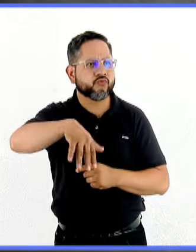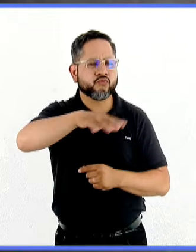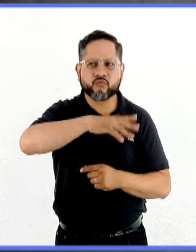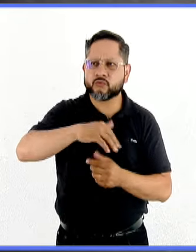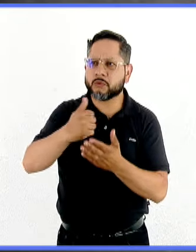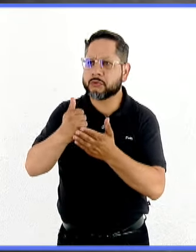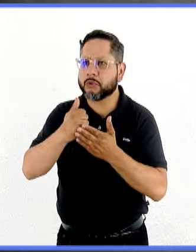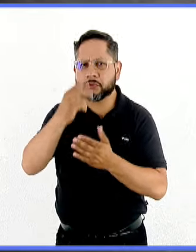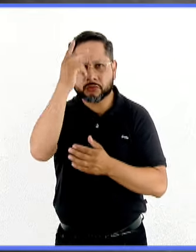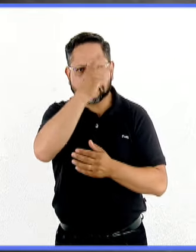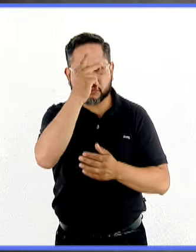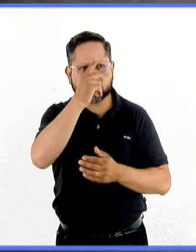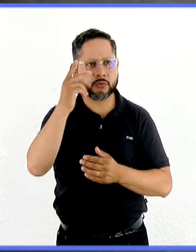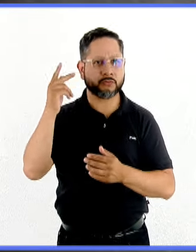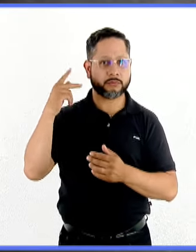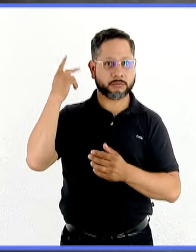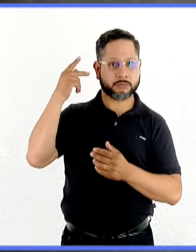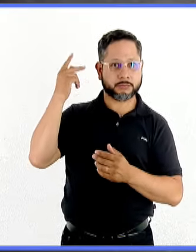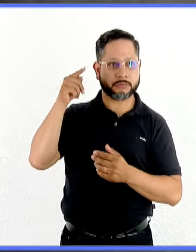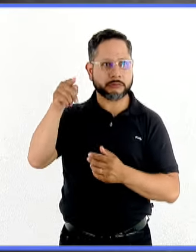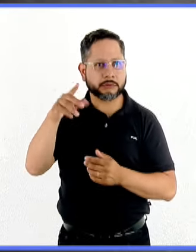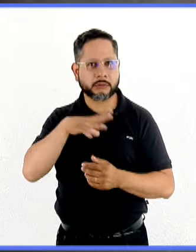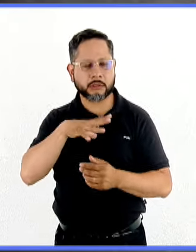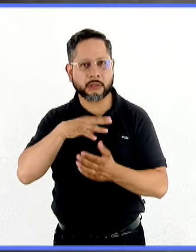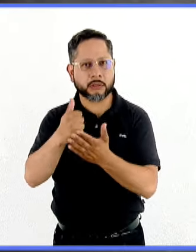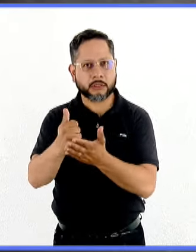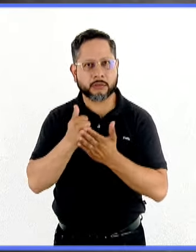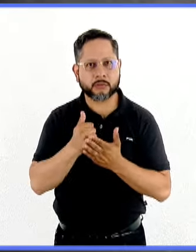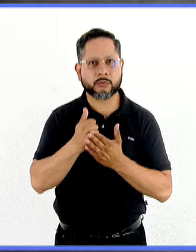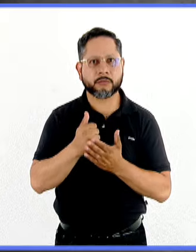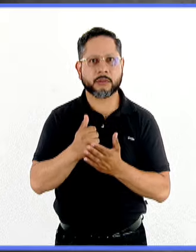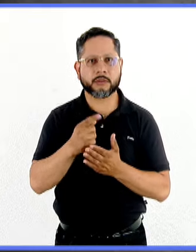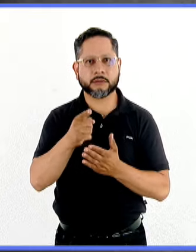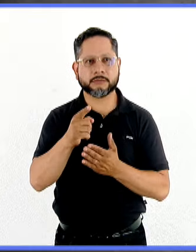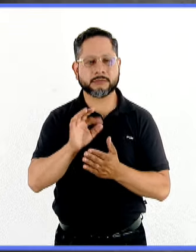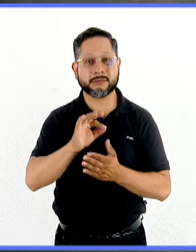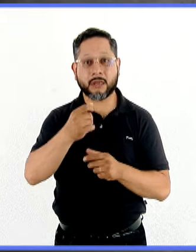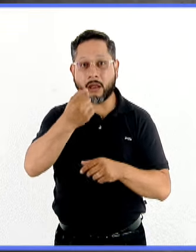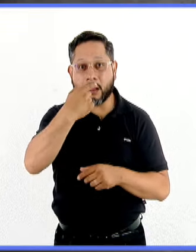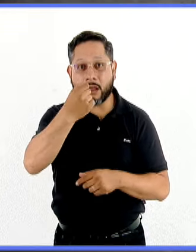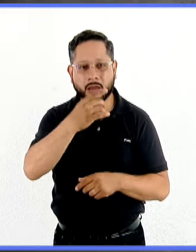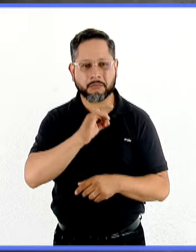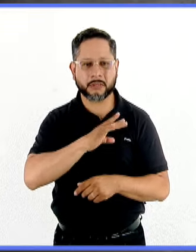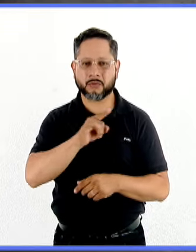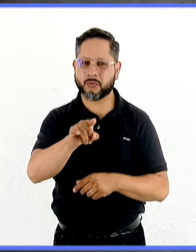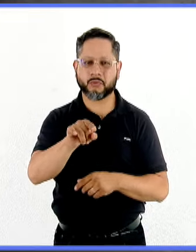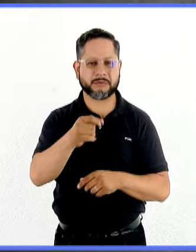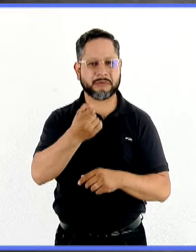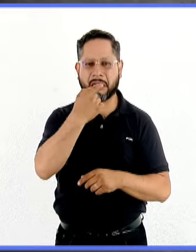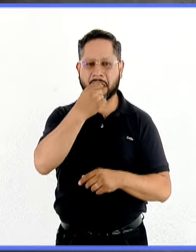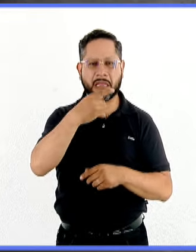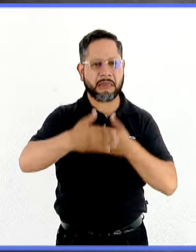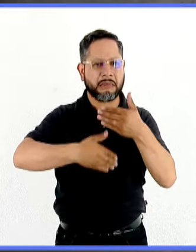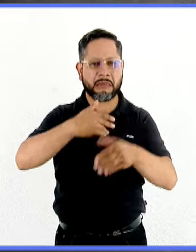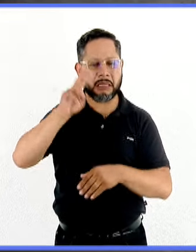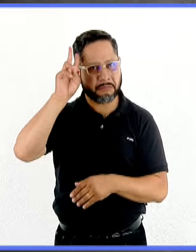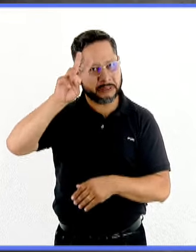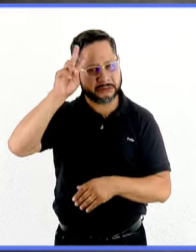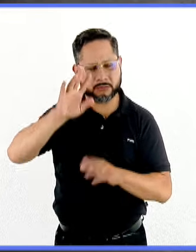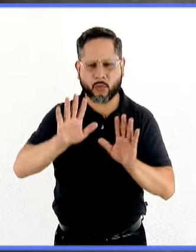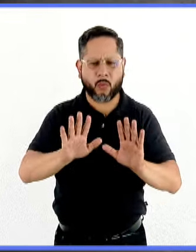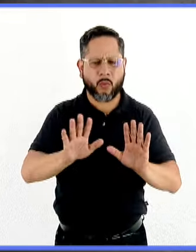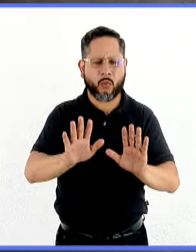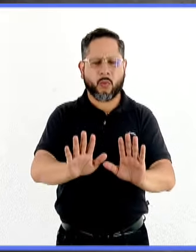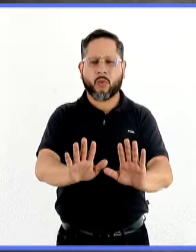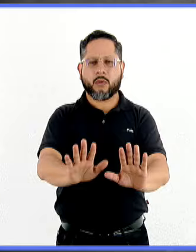diría psicólogo, psiquiatra, me parece una parte importante y también quitarle el miedo a los medicamentos. Los medicamentos, creo que conforme ha